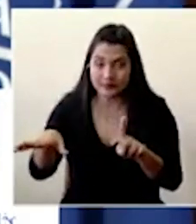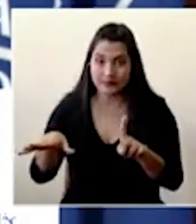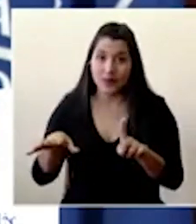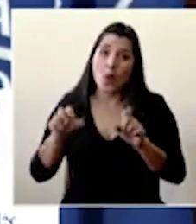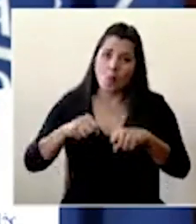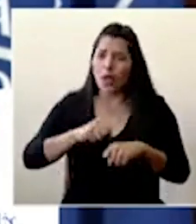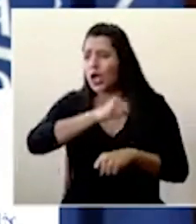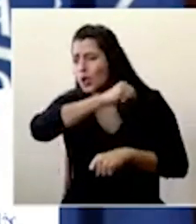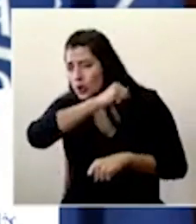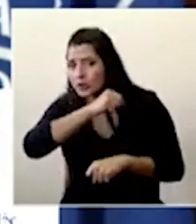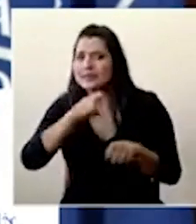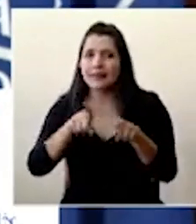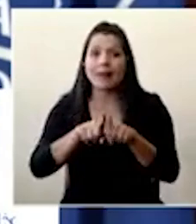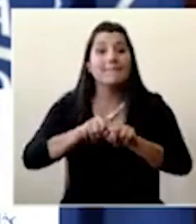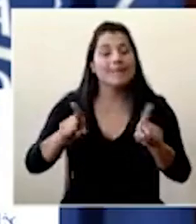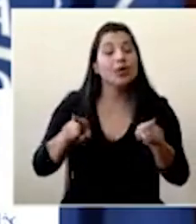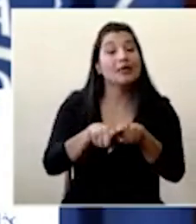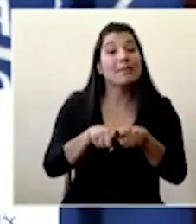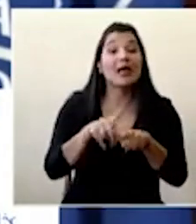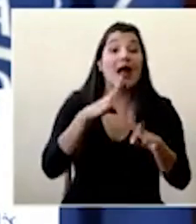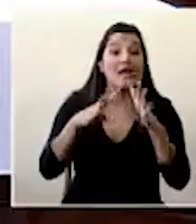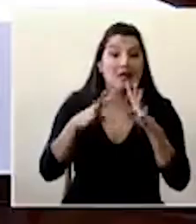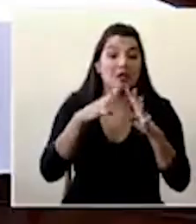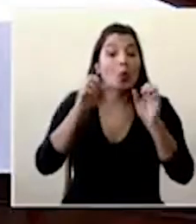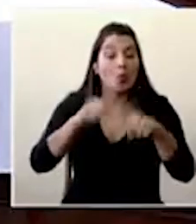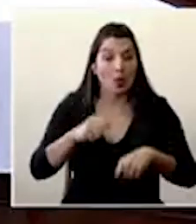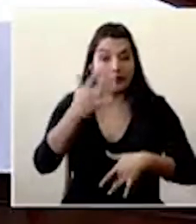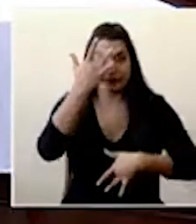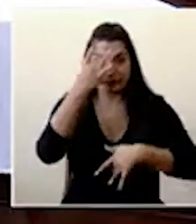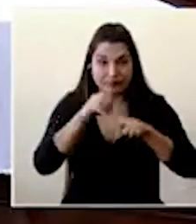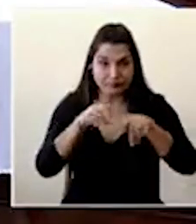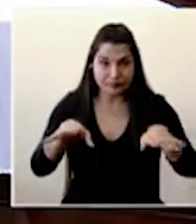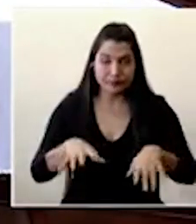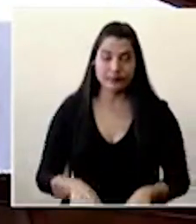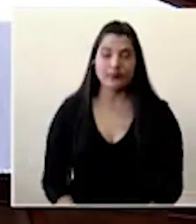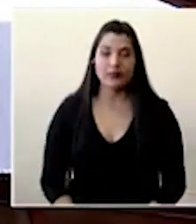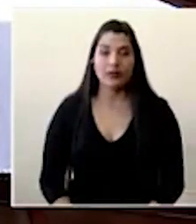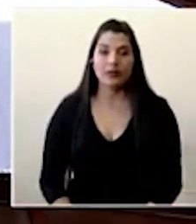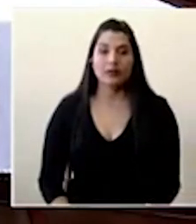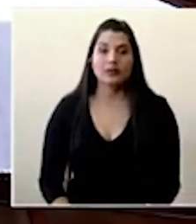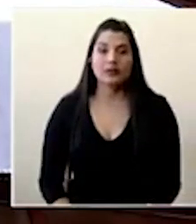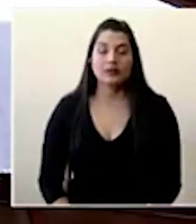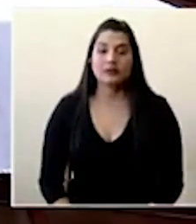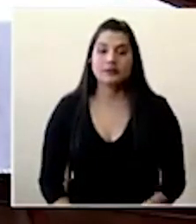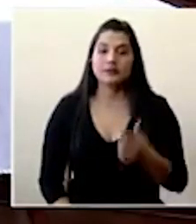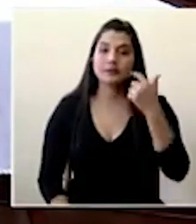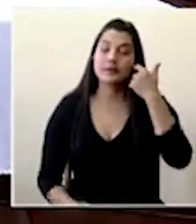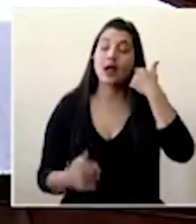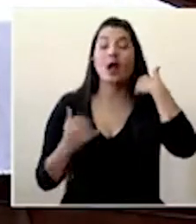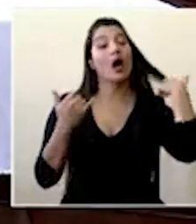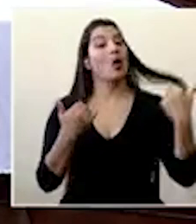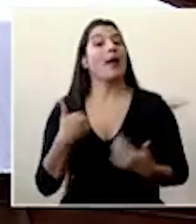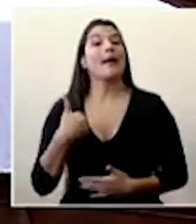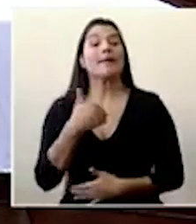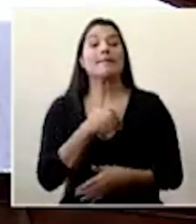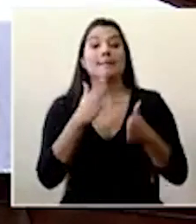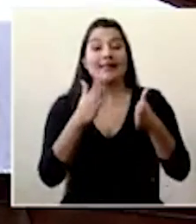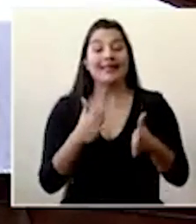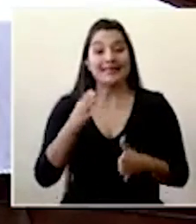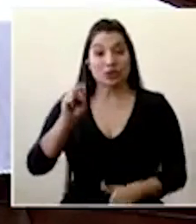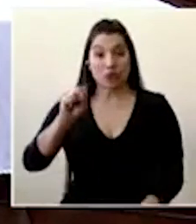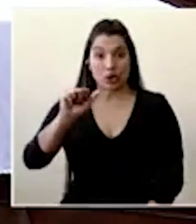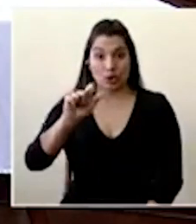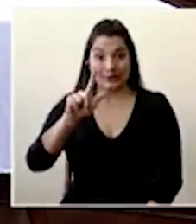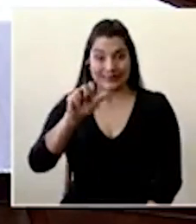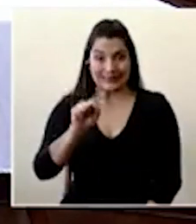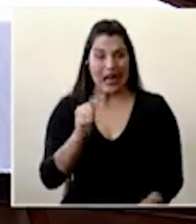de una conversación disculpamos a don Renato que tiene que continuar con su agenda ministro Salas nos hacen